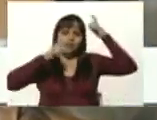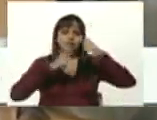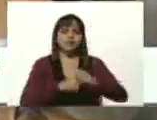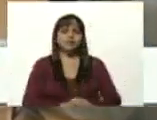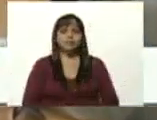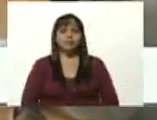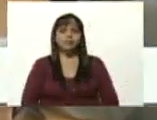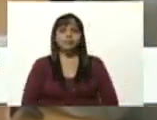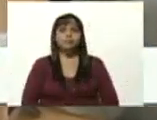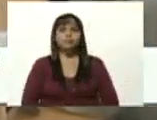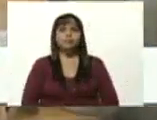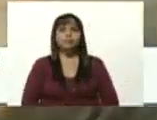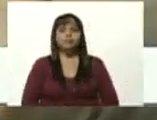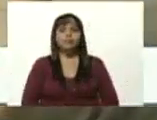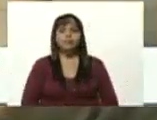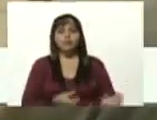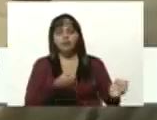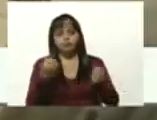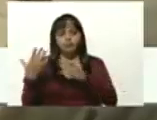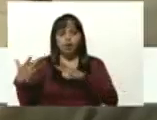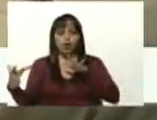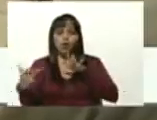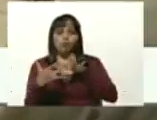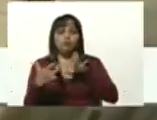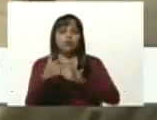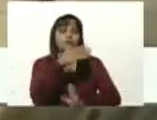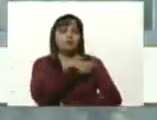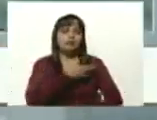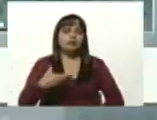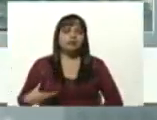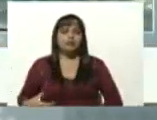Fría. Adelante hermano presidente.